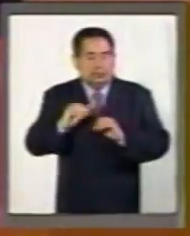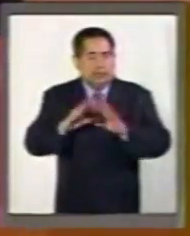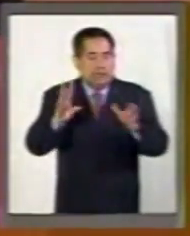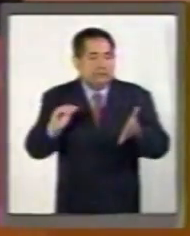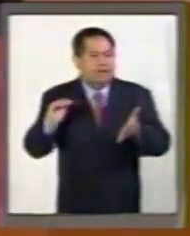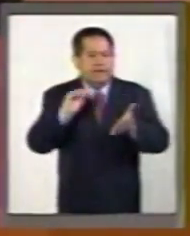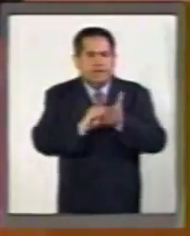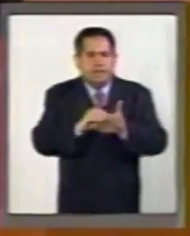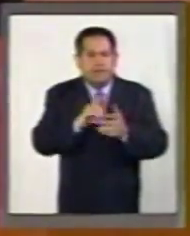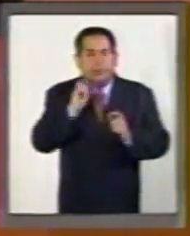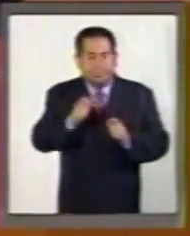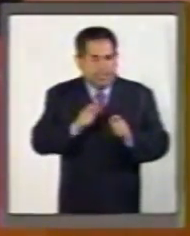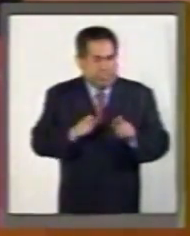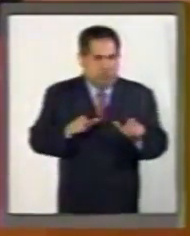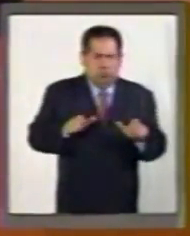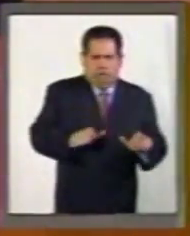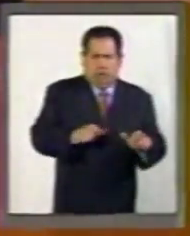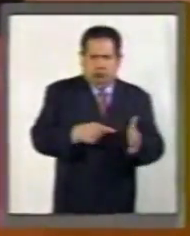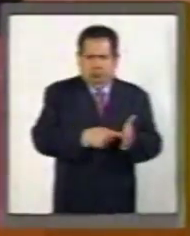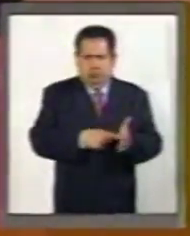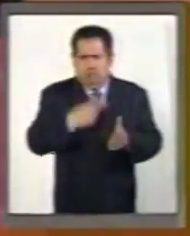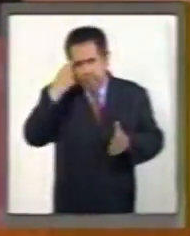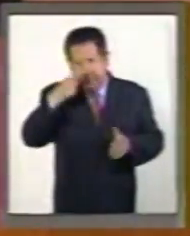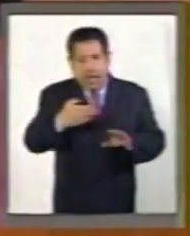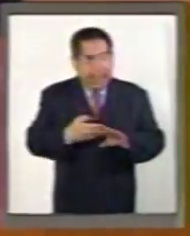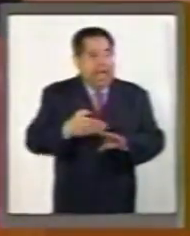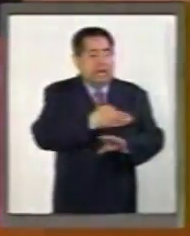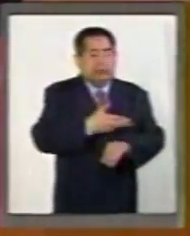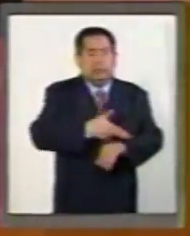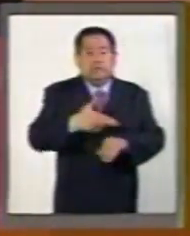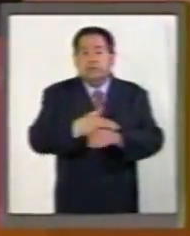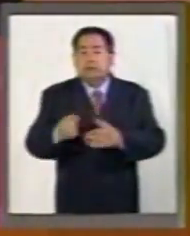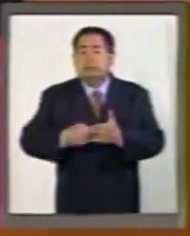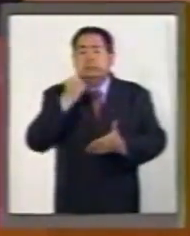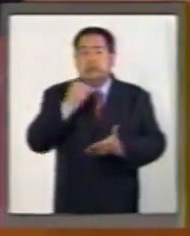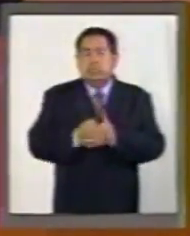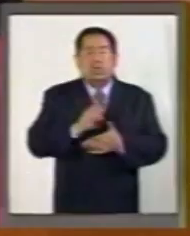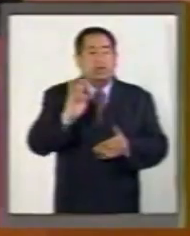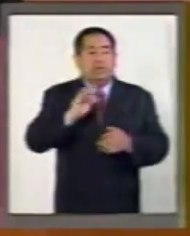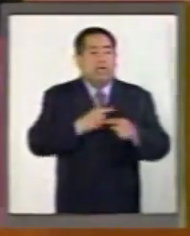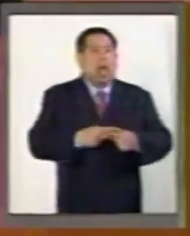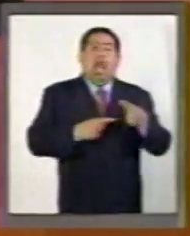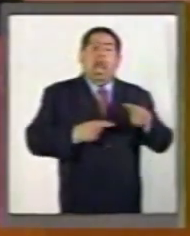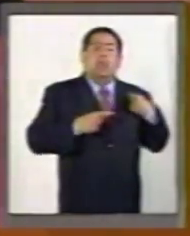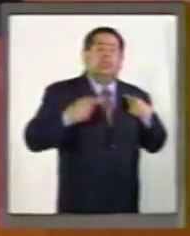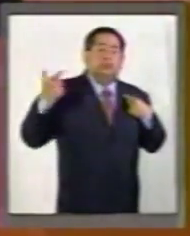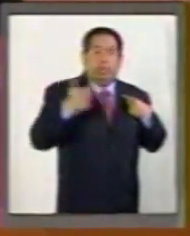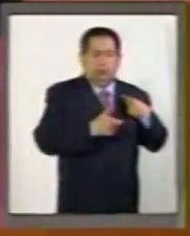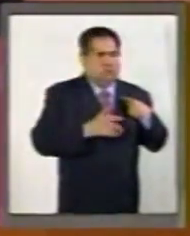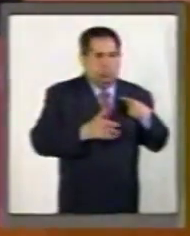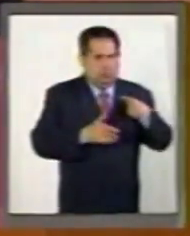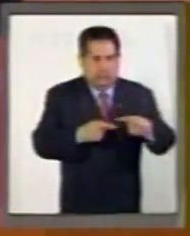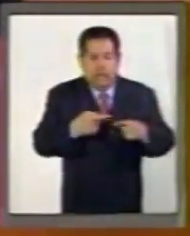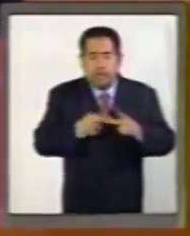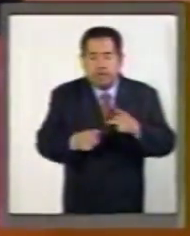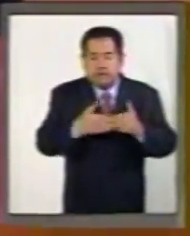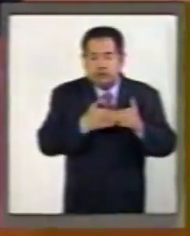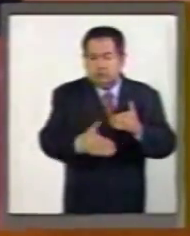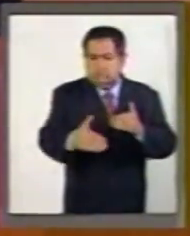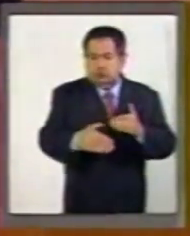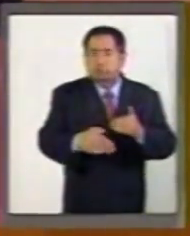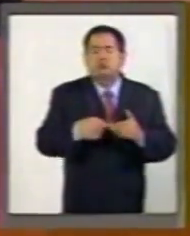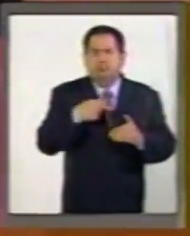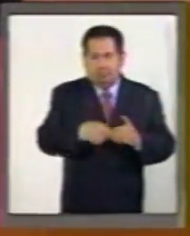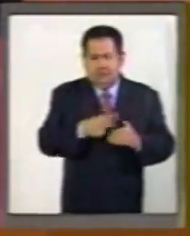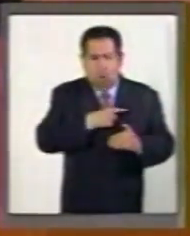establezca un candado para que antes de tramitar una posible garantía se acredite la legalidad